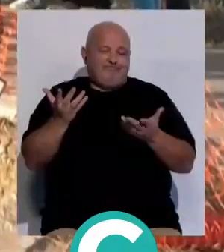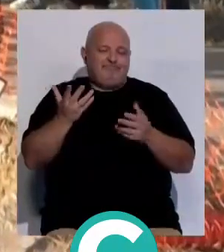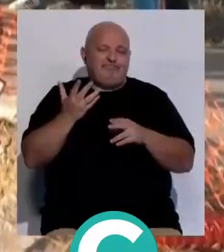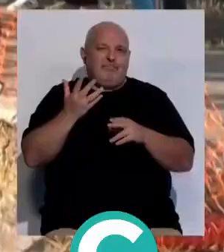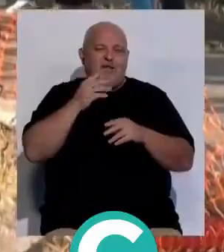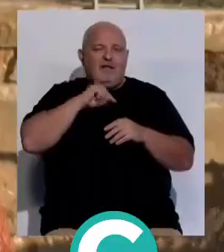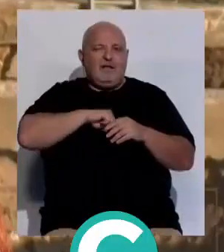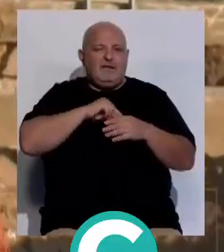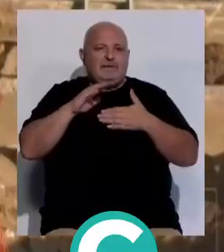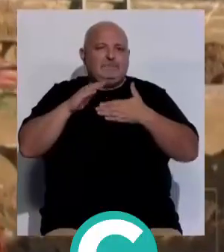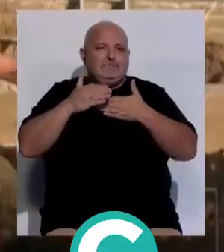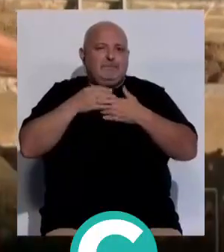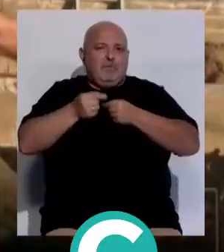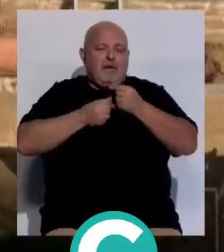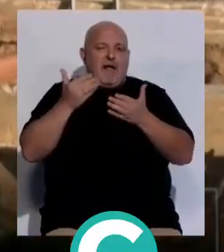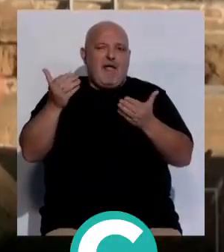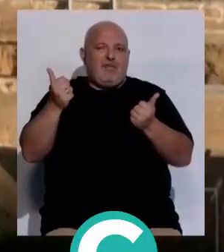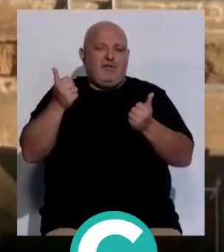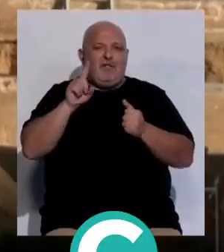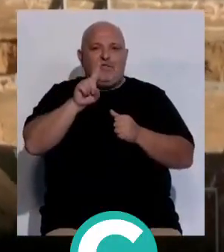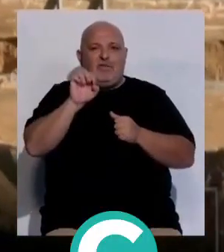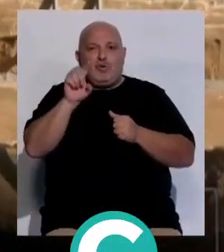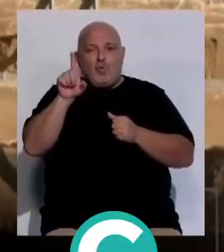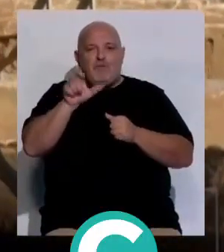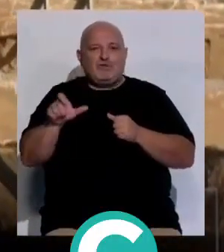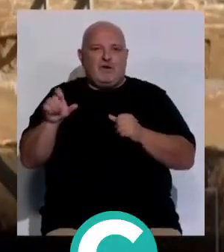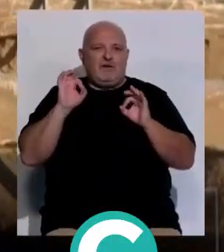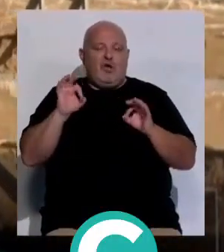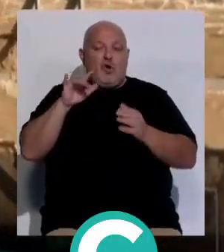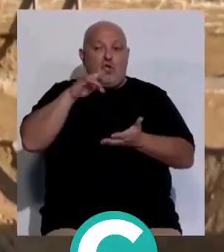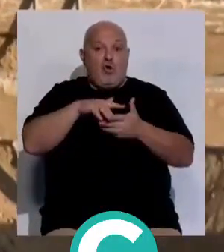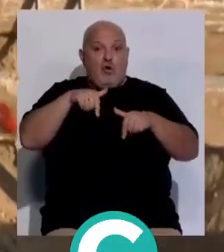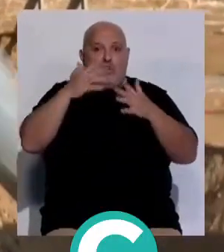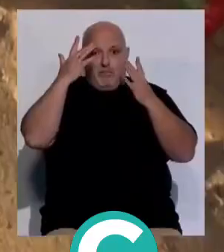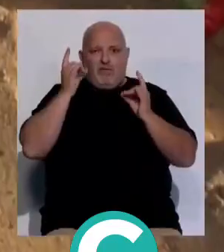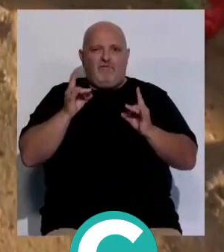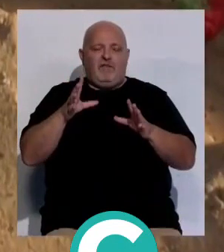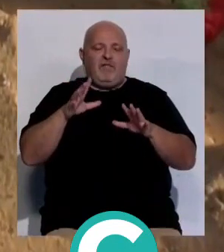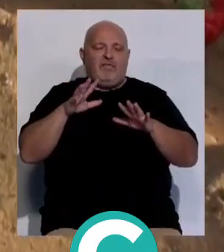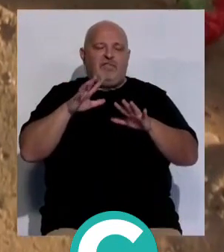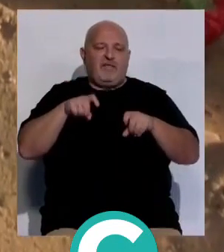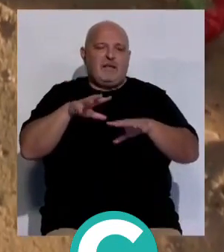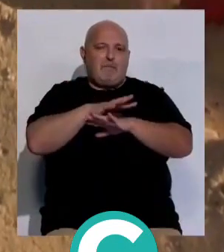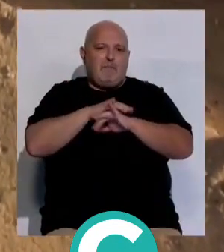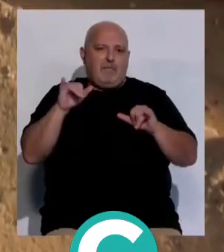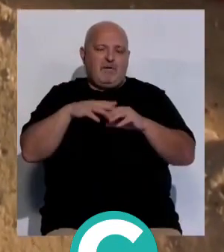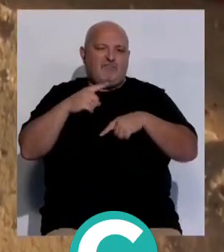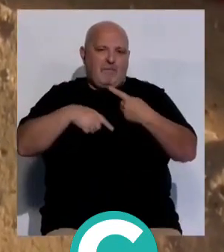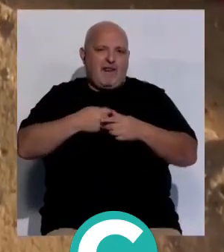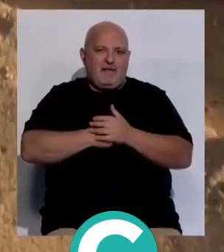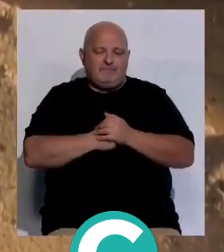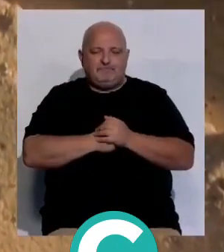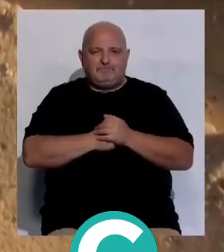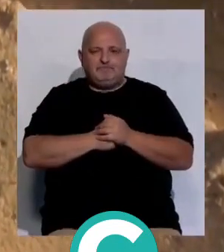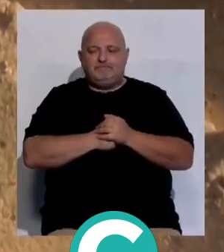sutura la hizo el poder decir adiós a 101 personas que hoy ya por fin descansan en paz para sus familias.